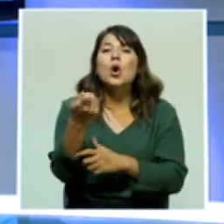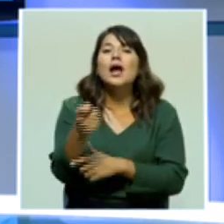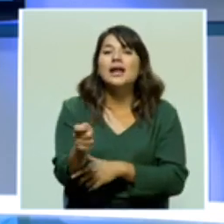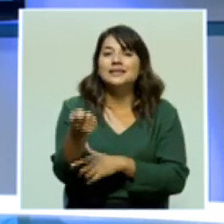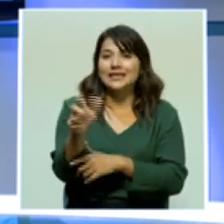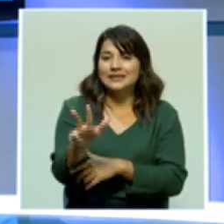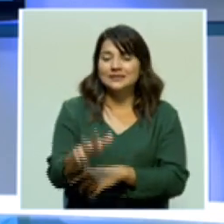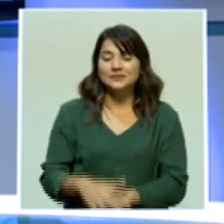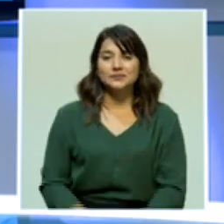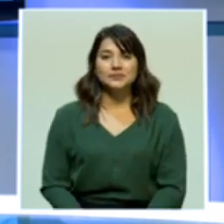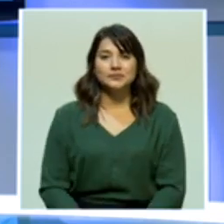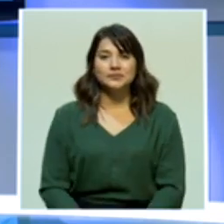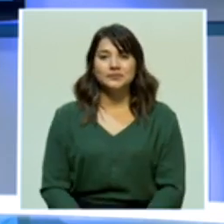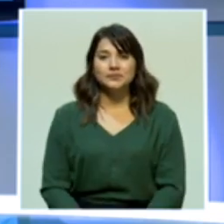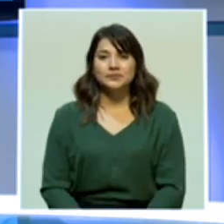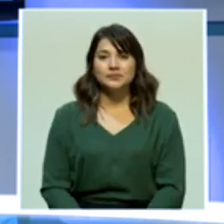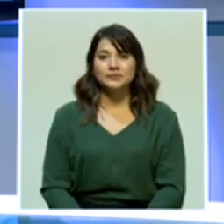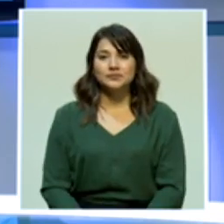de Canal 13.